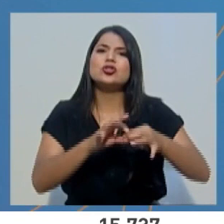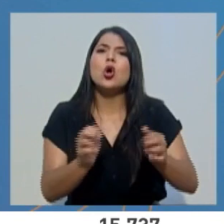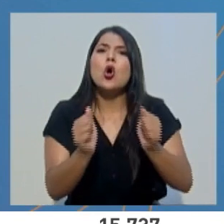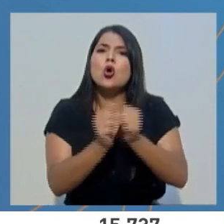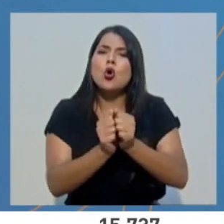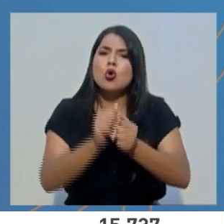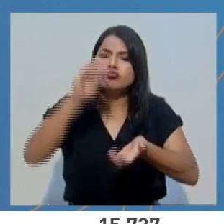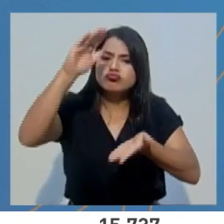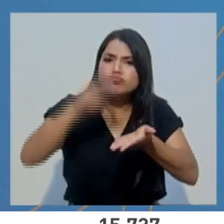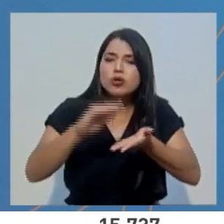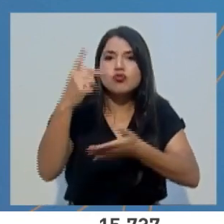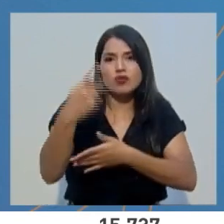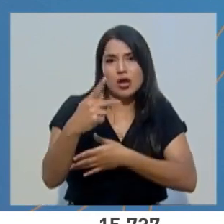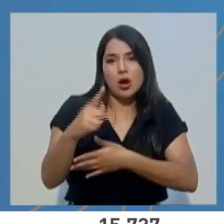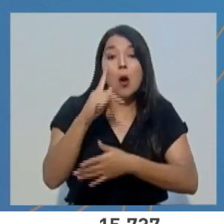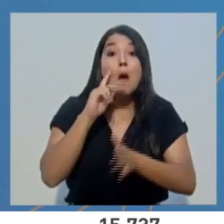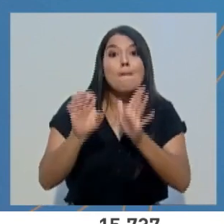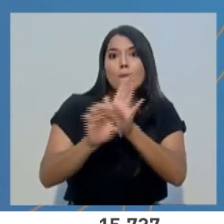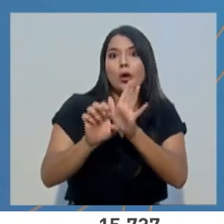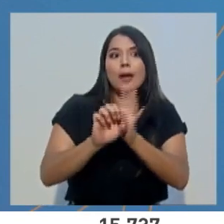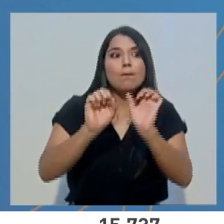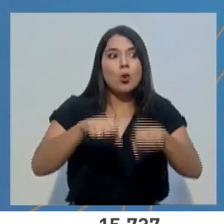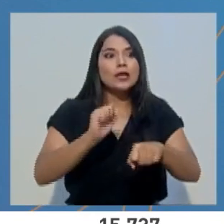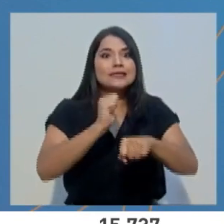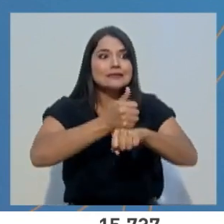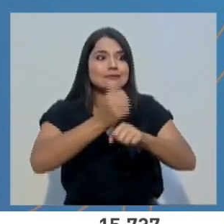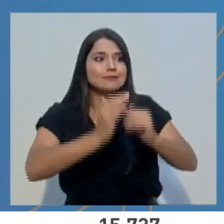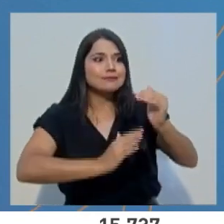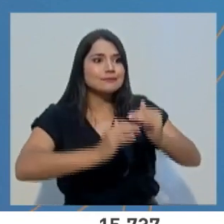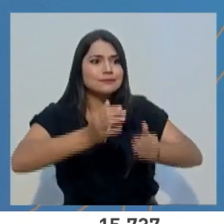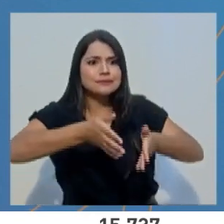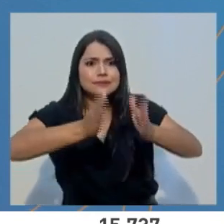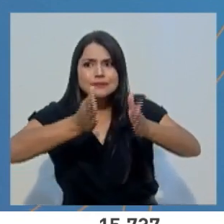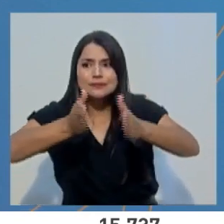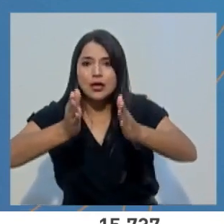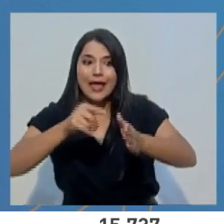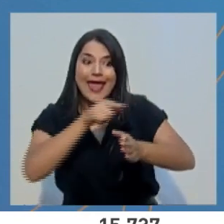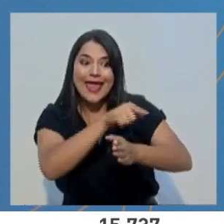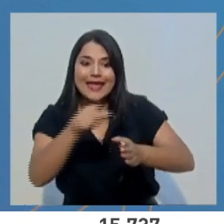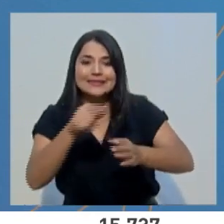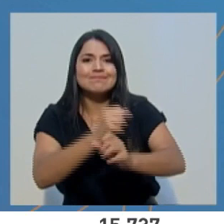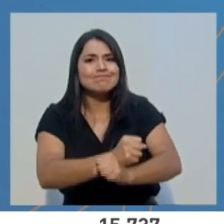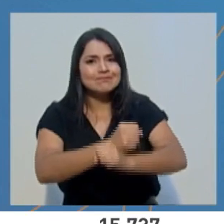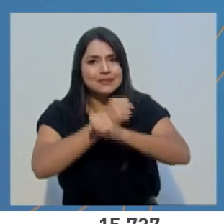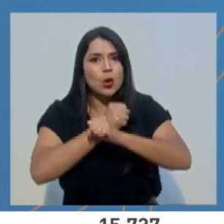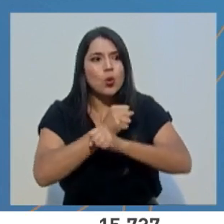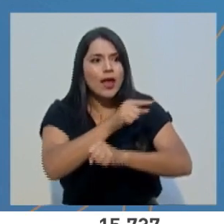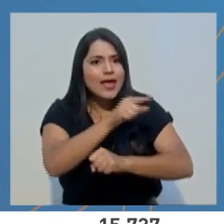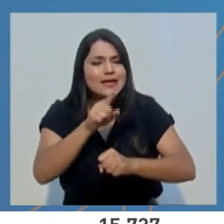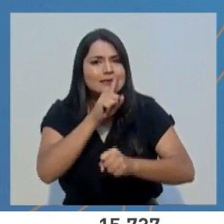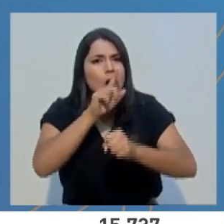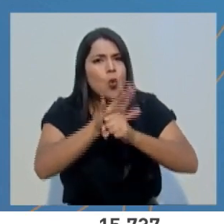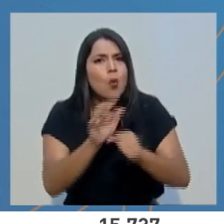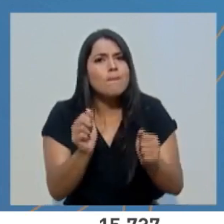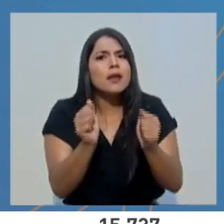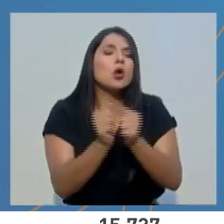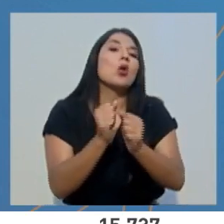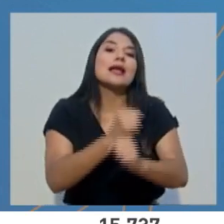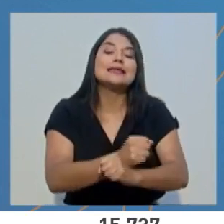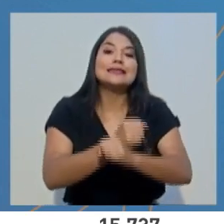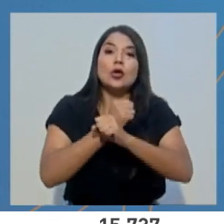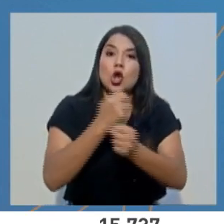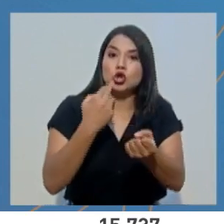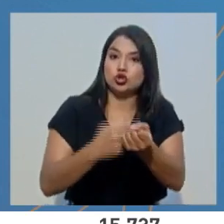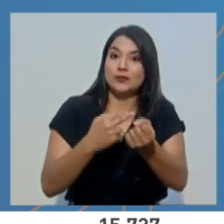reducción de riesgo, por ejemplo, desarrollando infraestructura hospitalaria segura que cuenta con los índices de seguridad